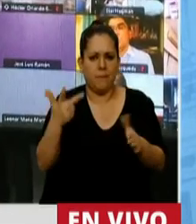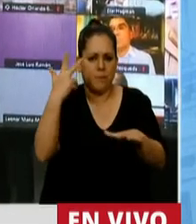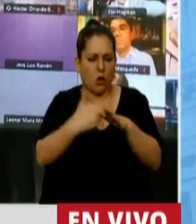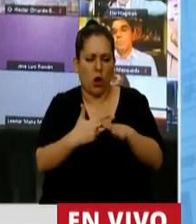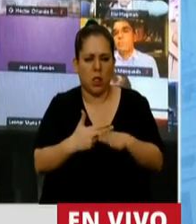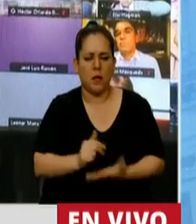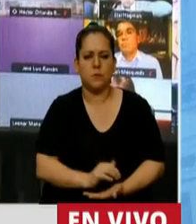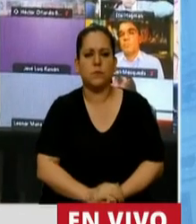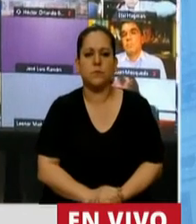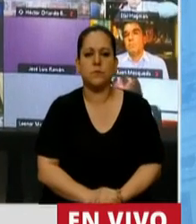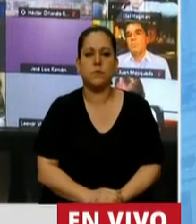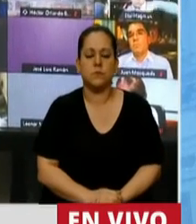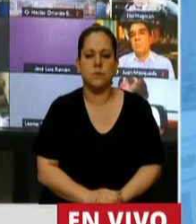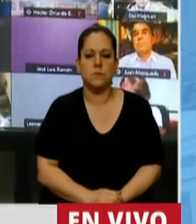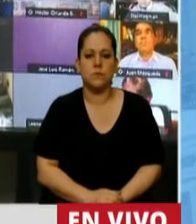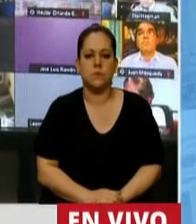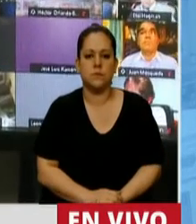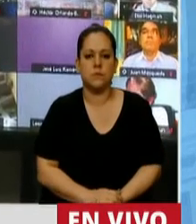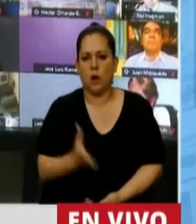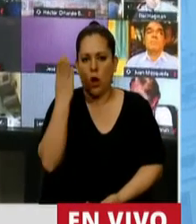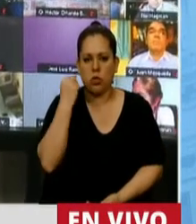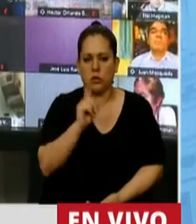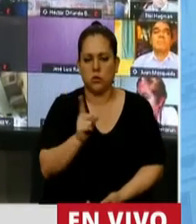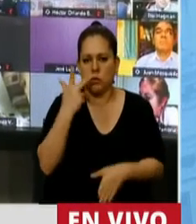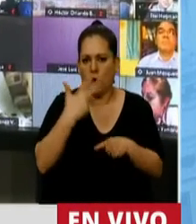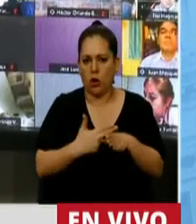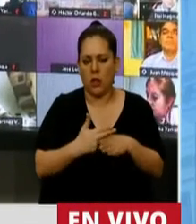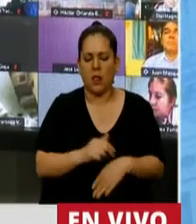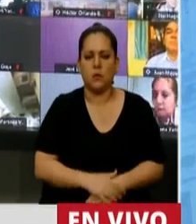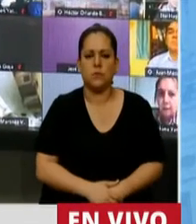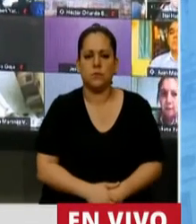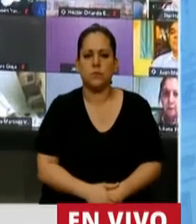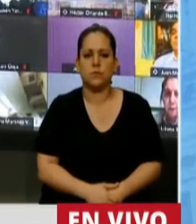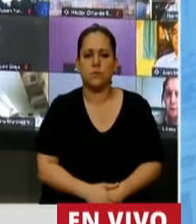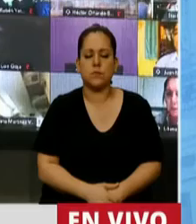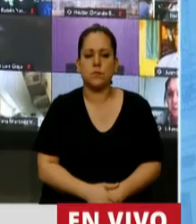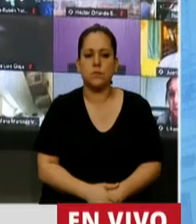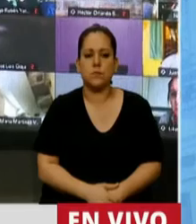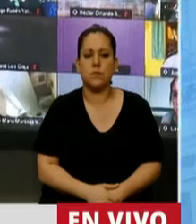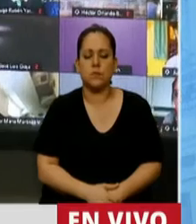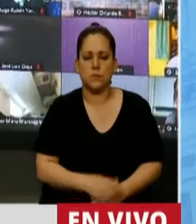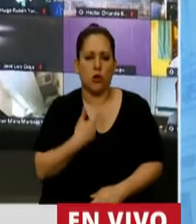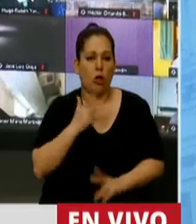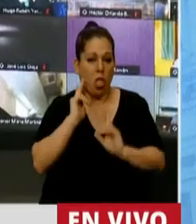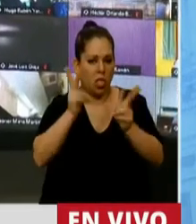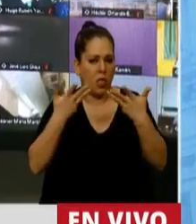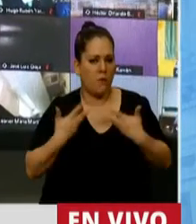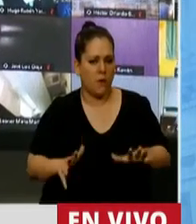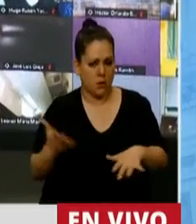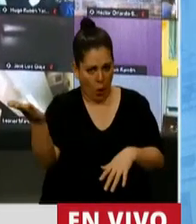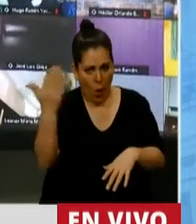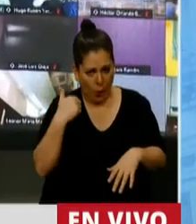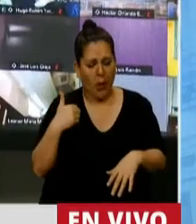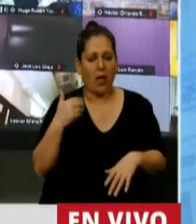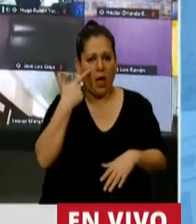nuestro partido. Yo humildemente les digo que vengan al sur,